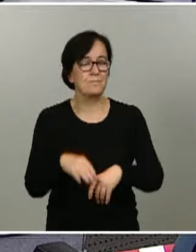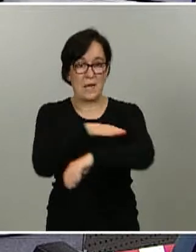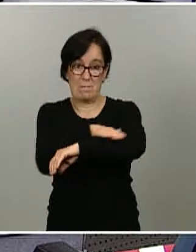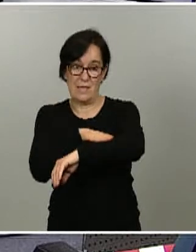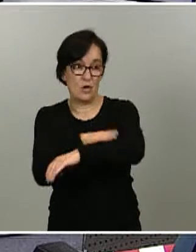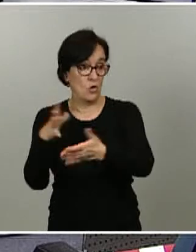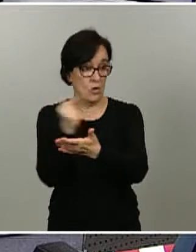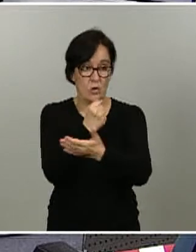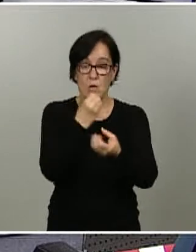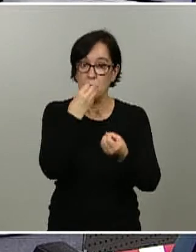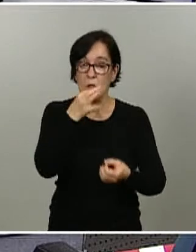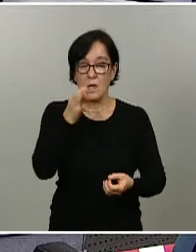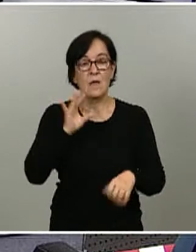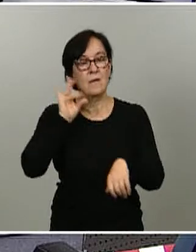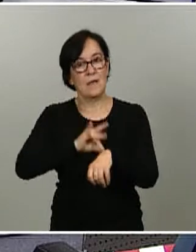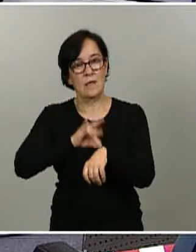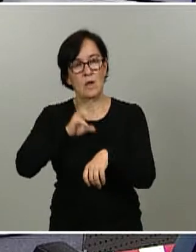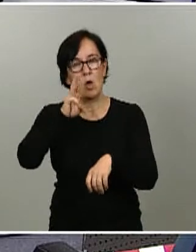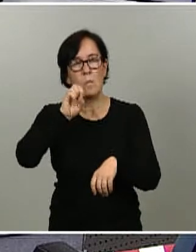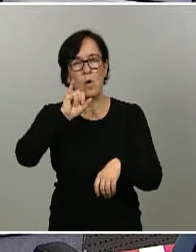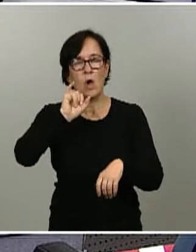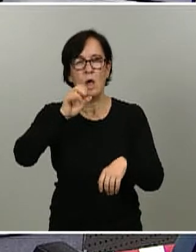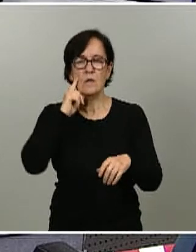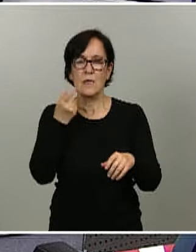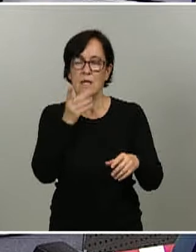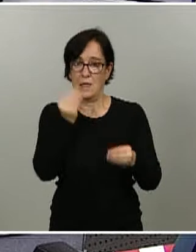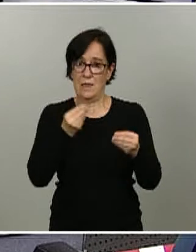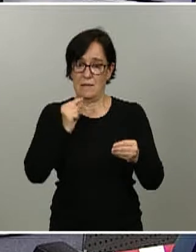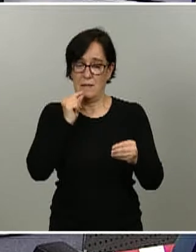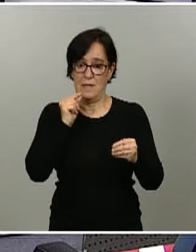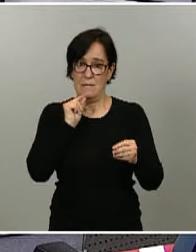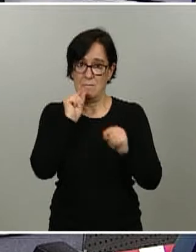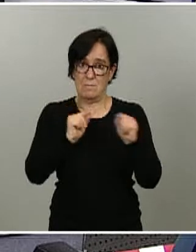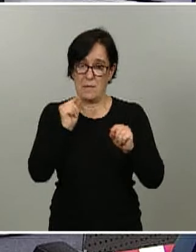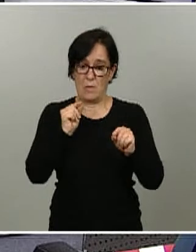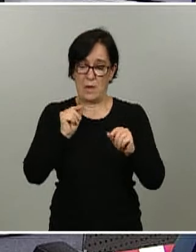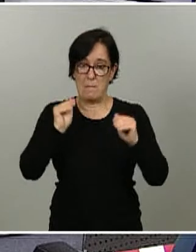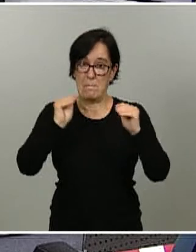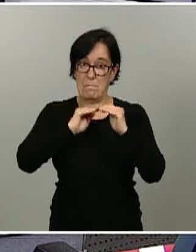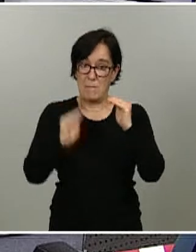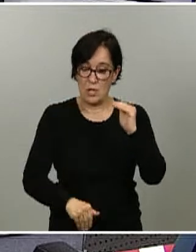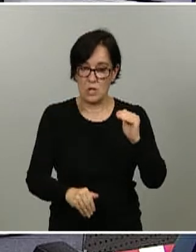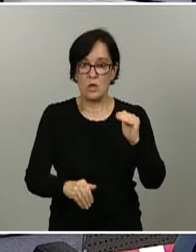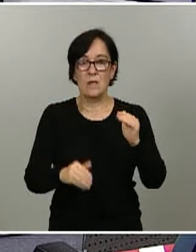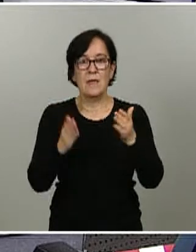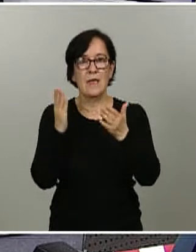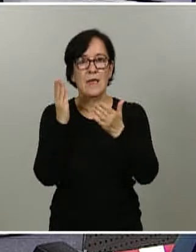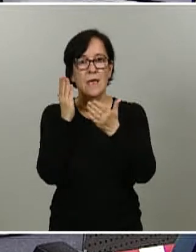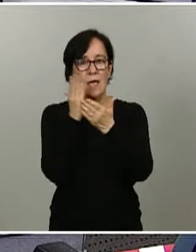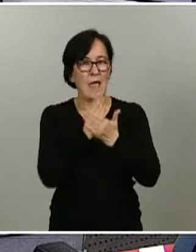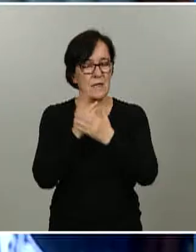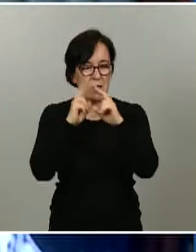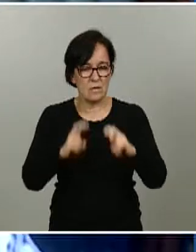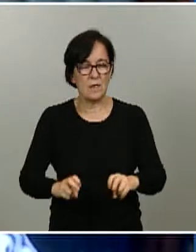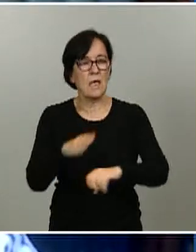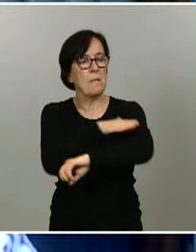la doctora Poyán ha dicho que la prevalencia de los menores es menor en este estudio. Ministro Luque,